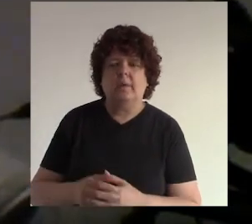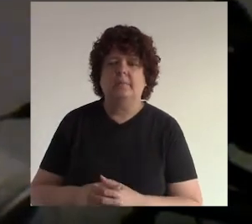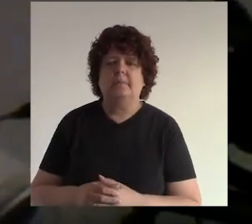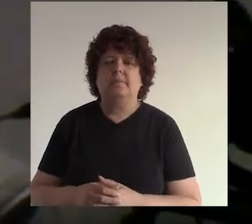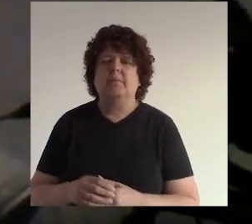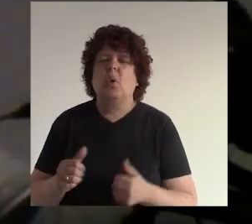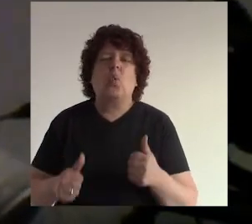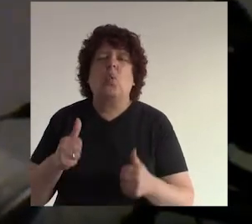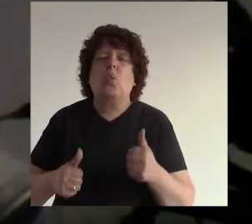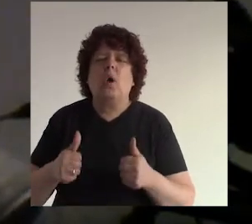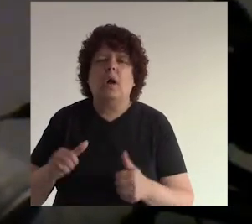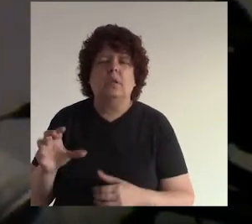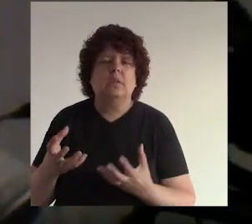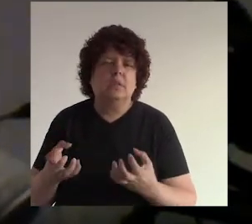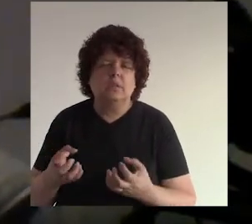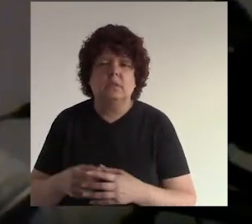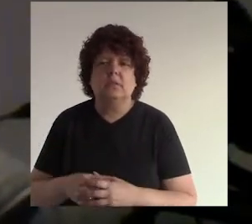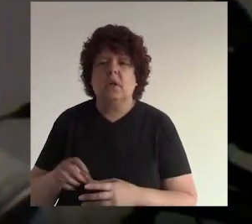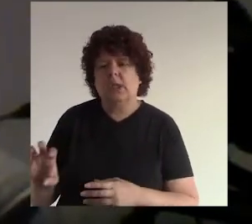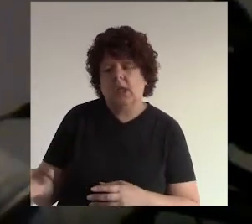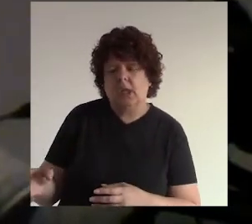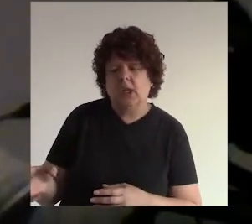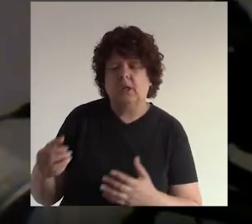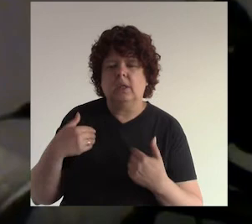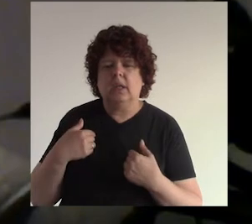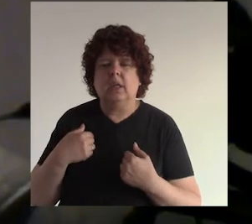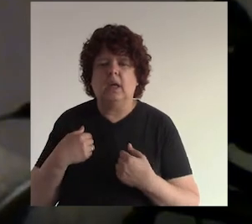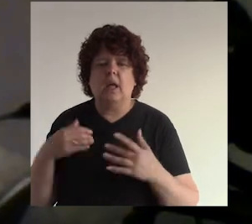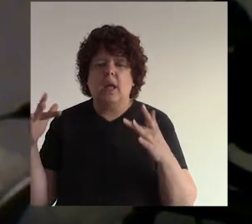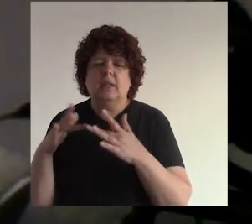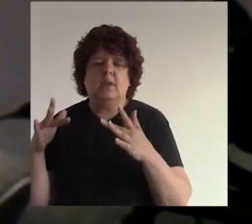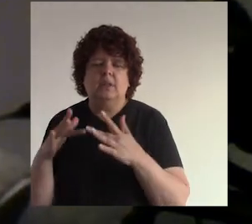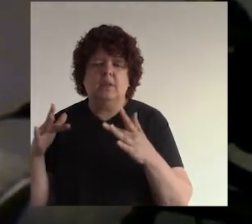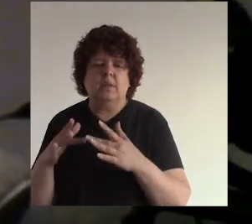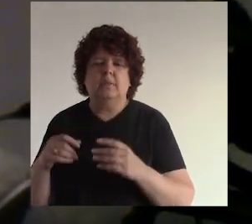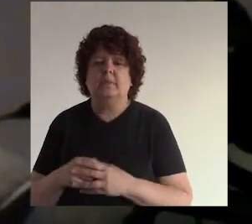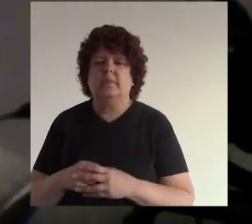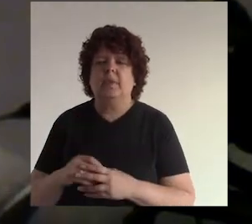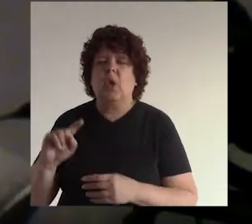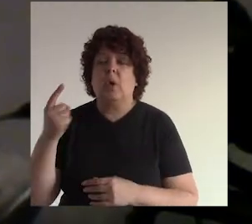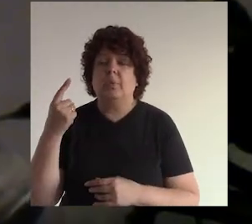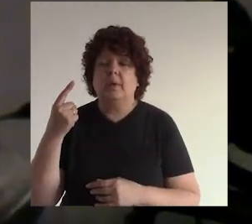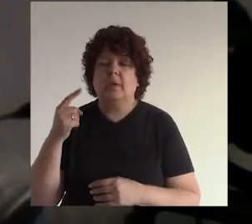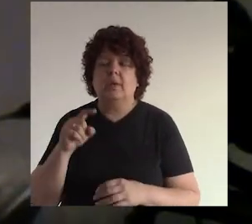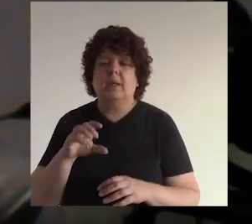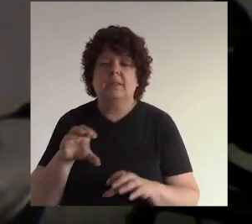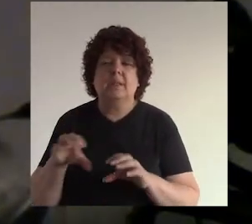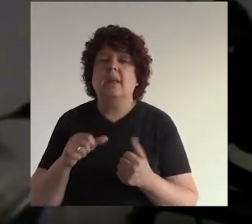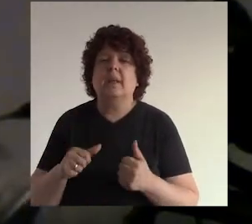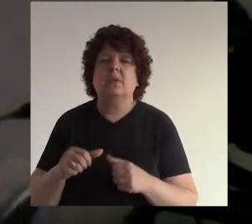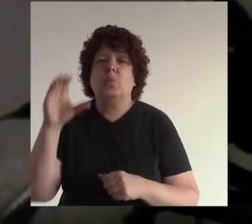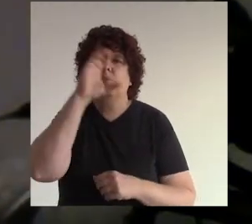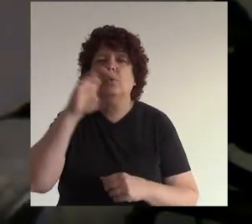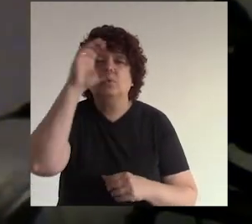ok ¿qué radio quiero? quiero una radio que tenga bluetooth entonces lo primero que hacen es buscan